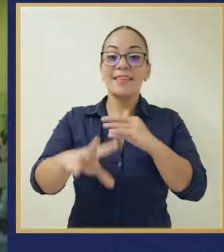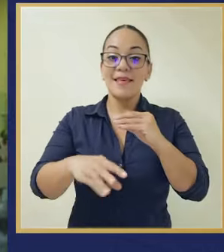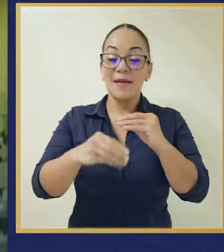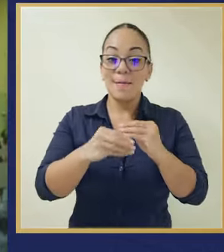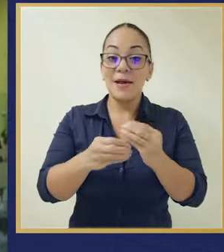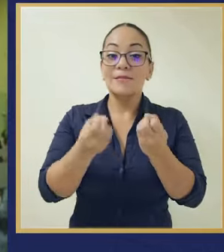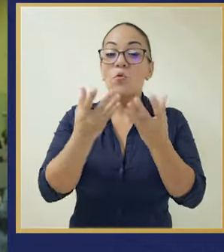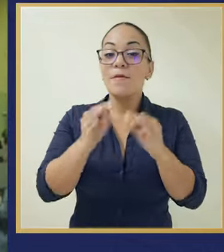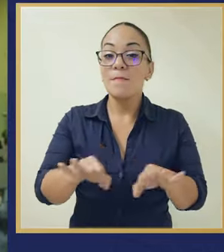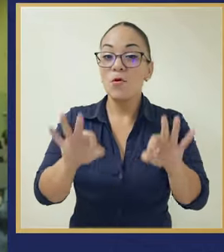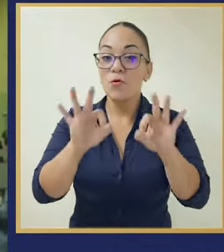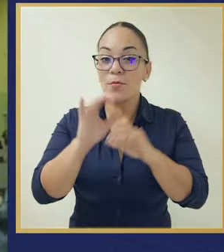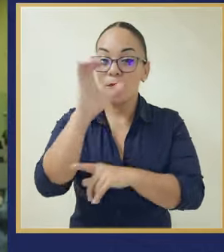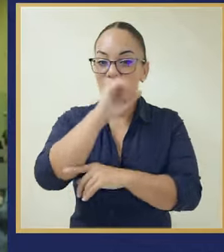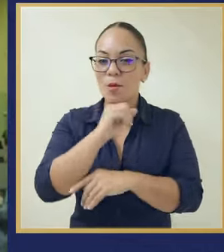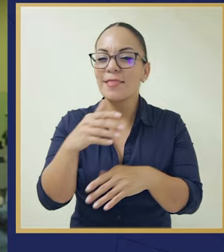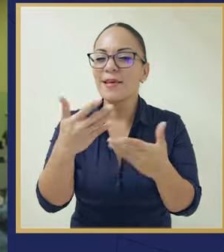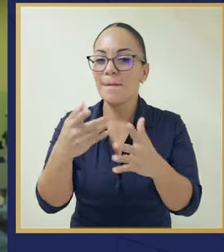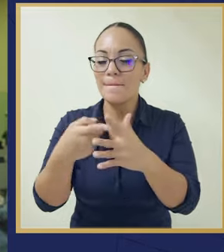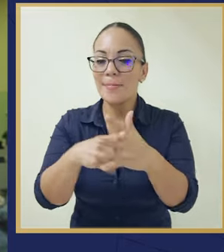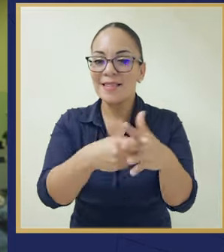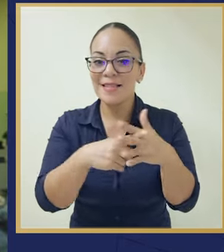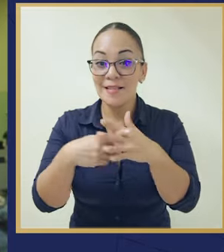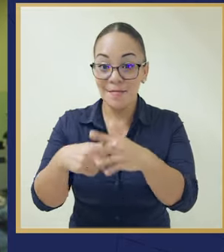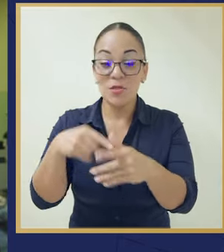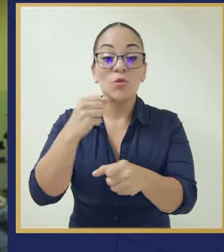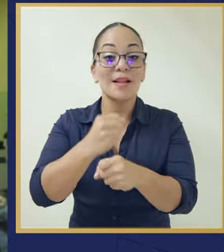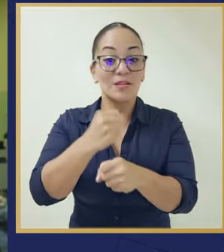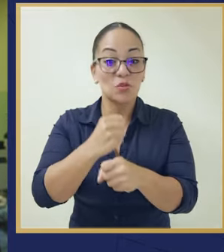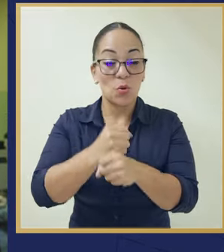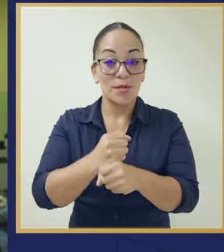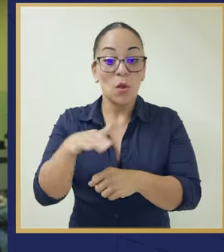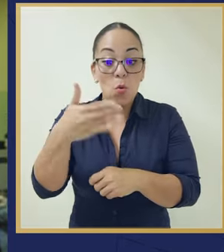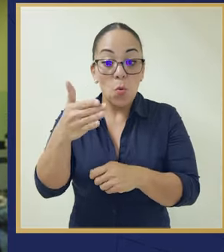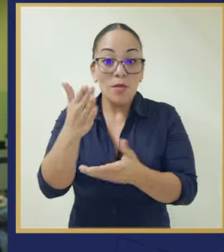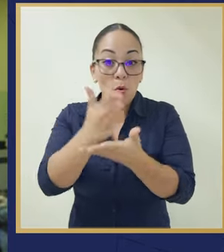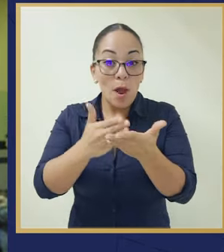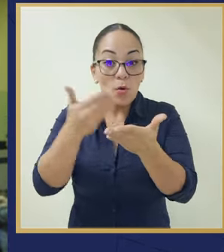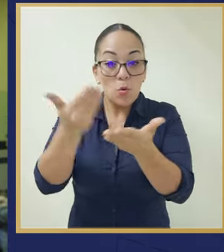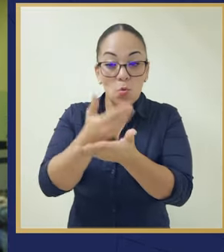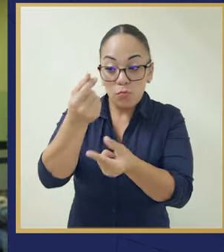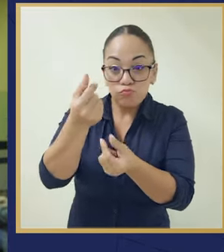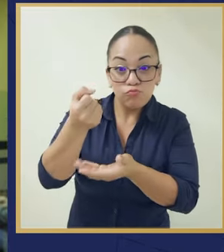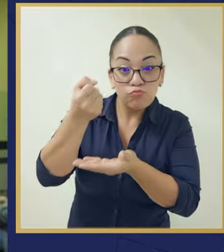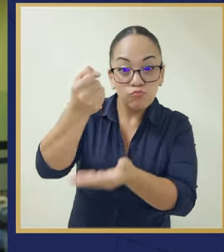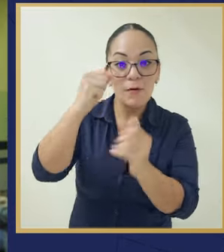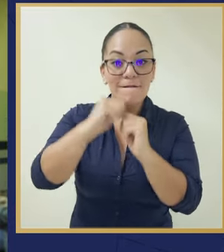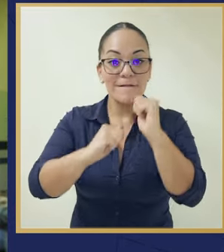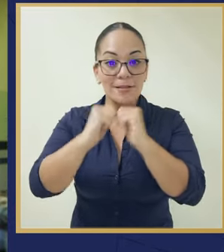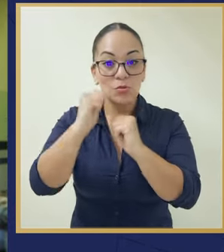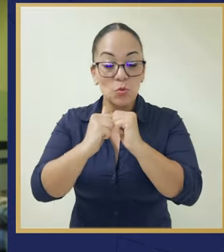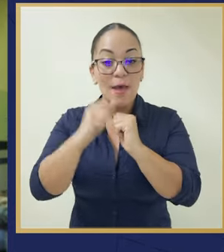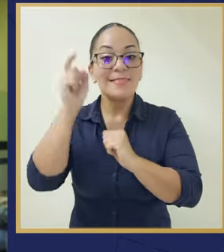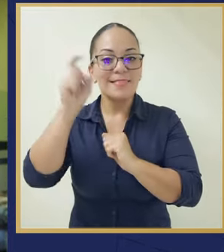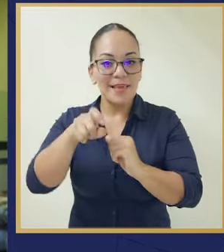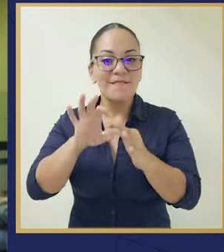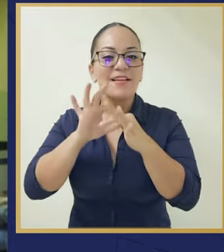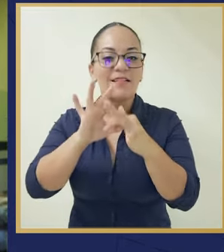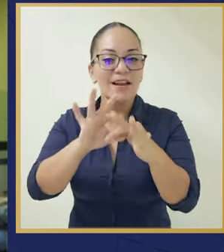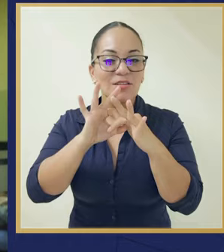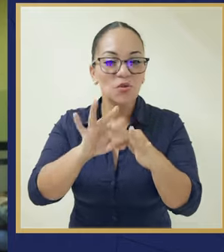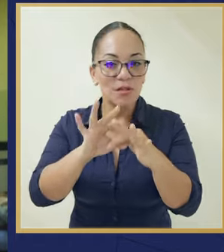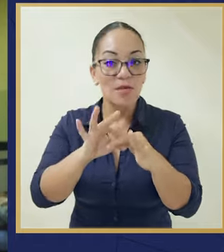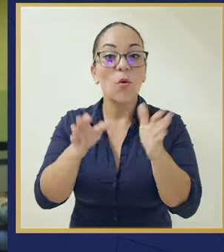Además, es muy importante considerar el mantenimiento de las obras. Cuando se realiza una nueva inversión en infraestructura, esto debe estar